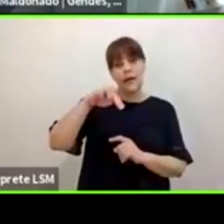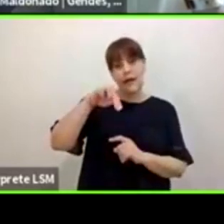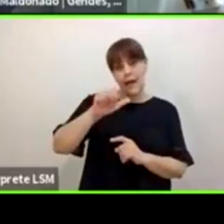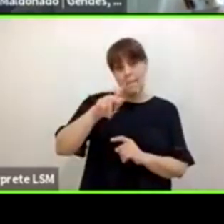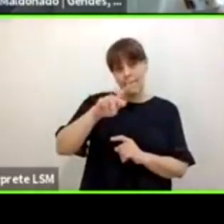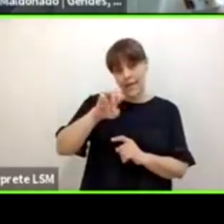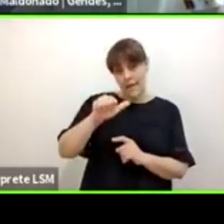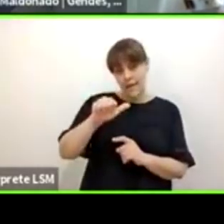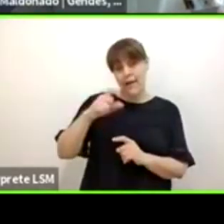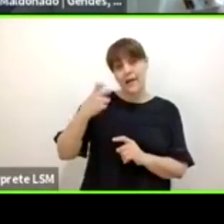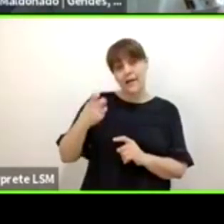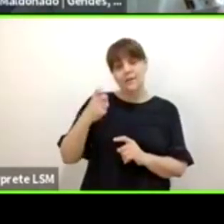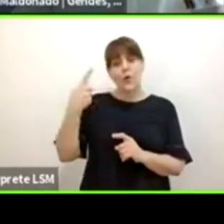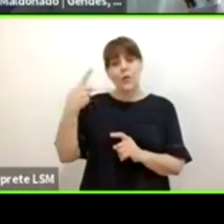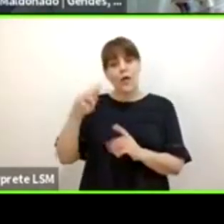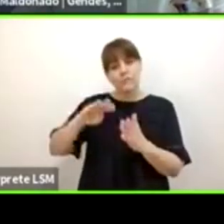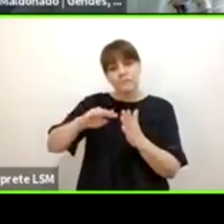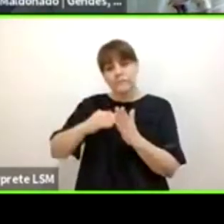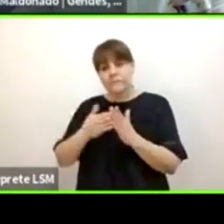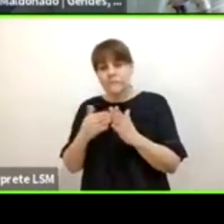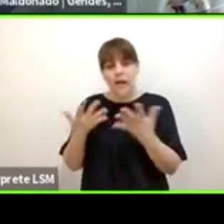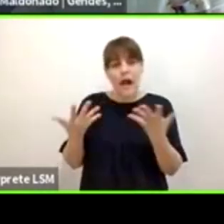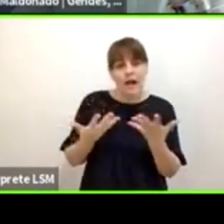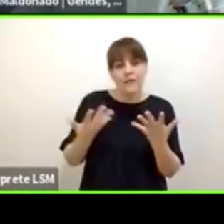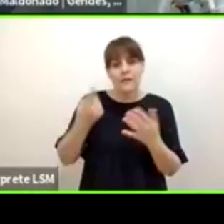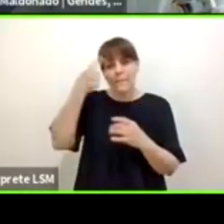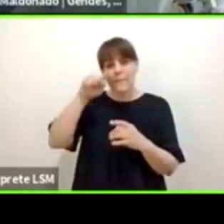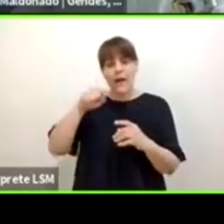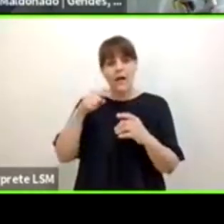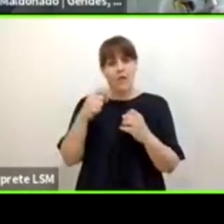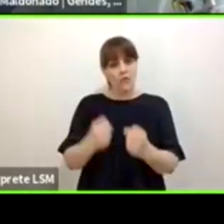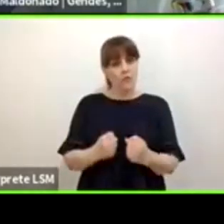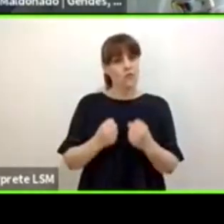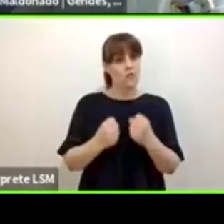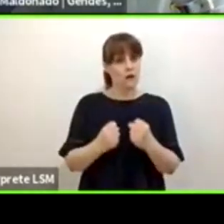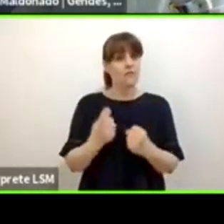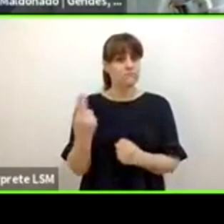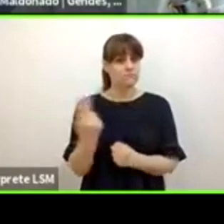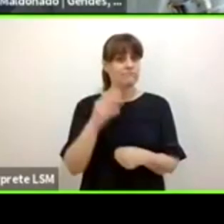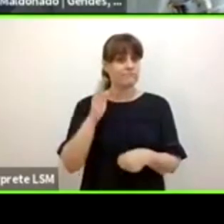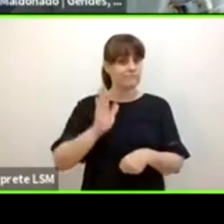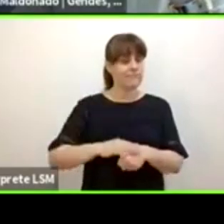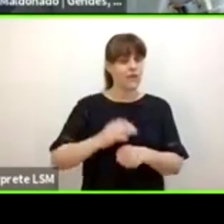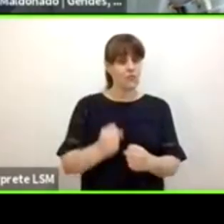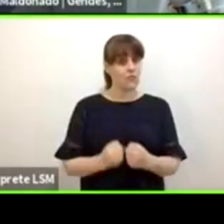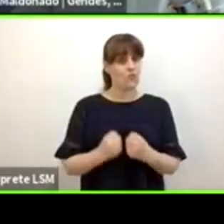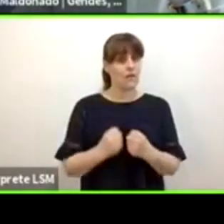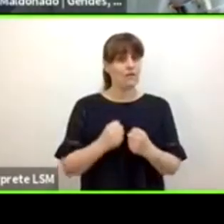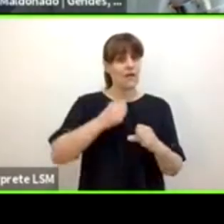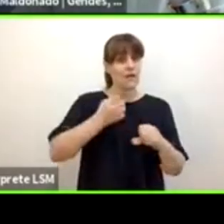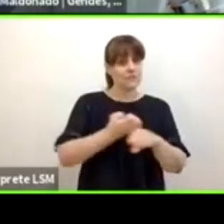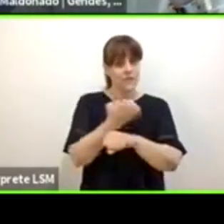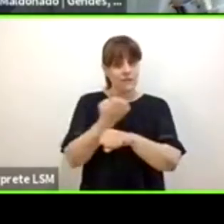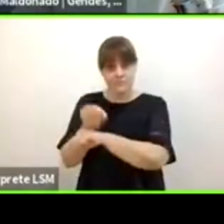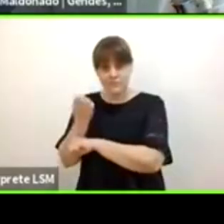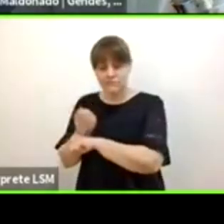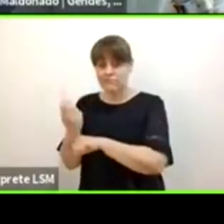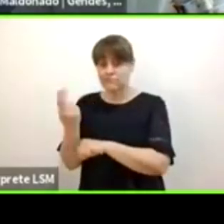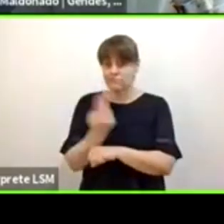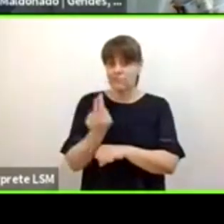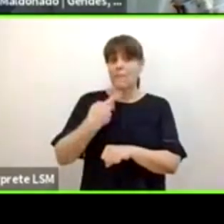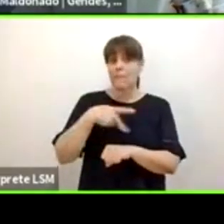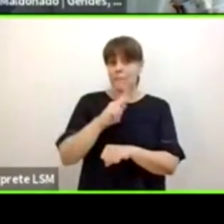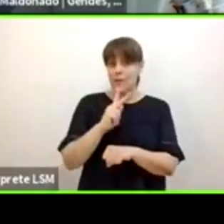que necesita una estrategia más firme y más clara en todos los estados pero que nosotros relacionamos muy